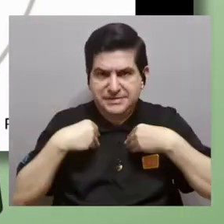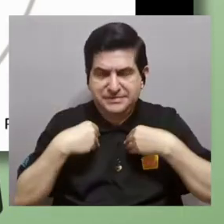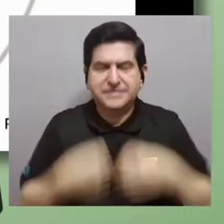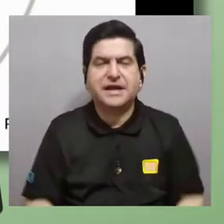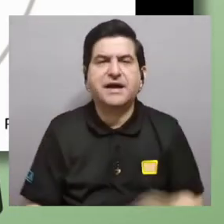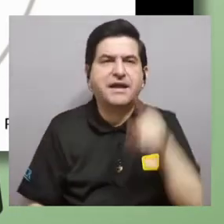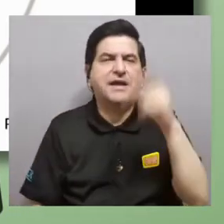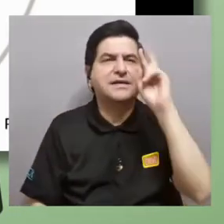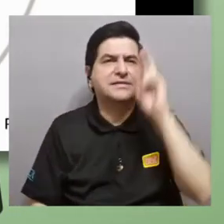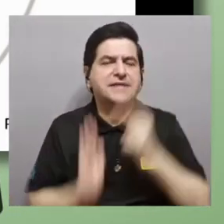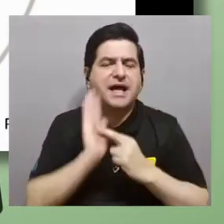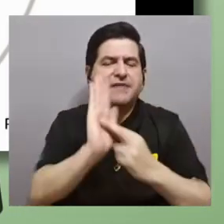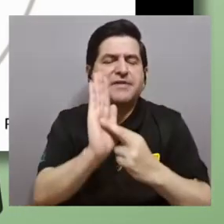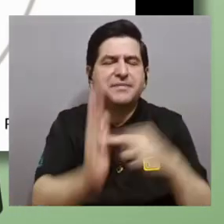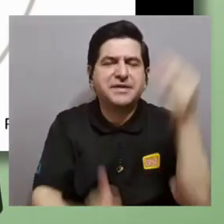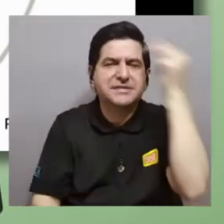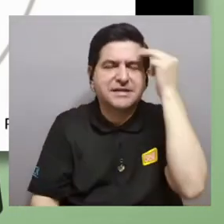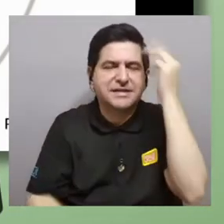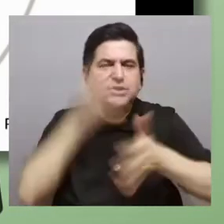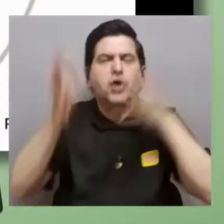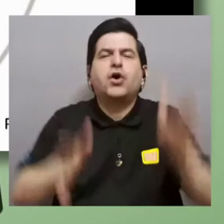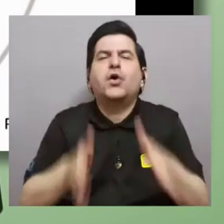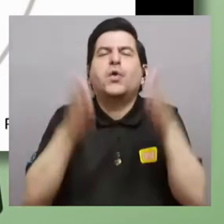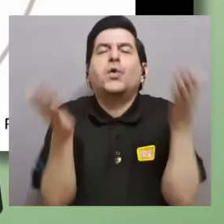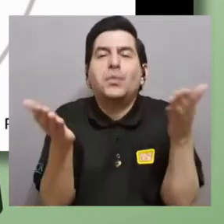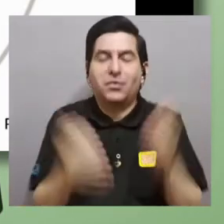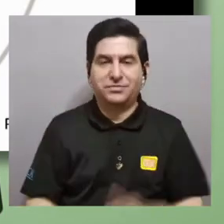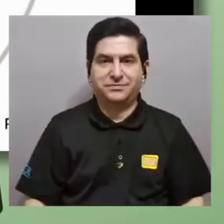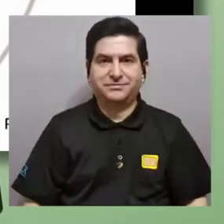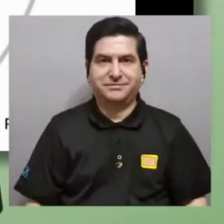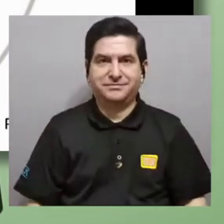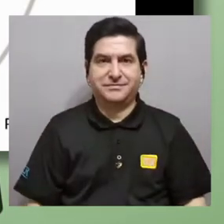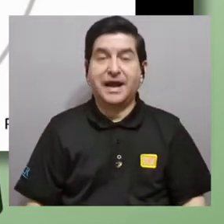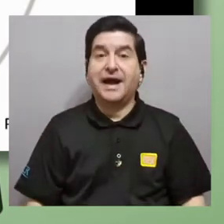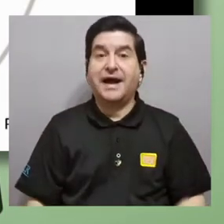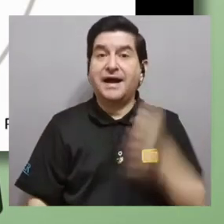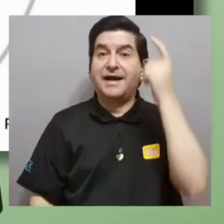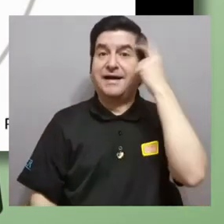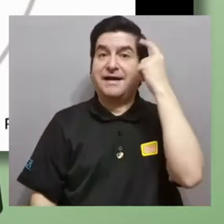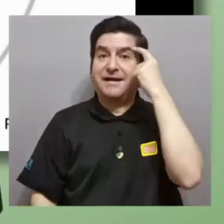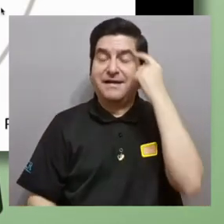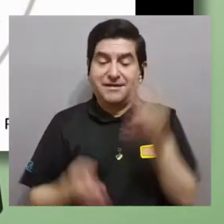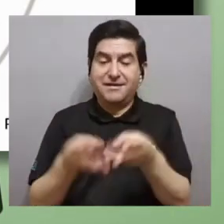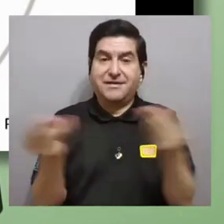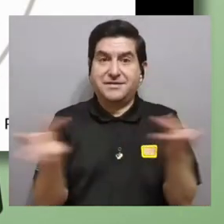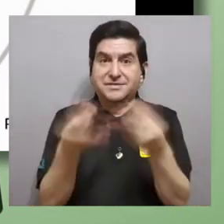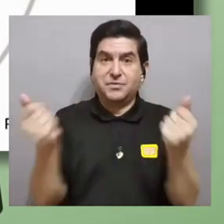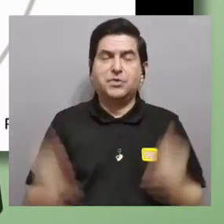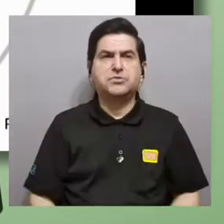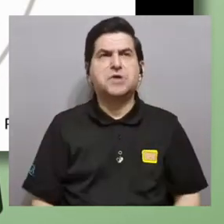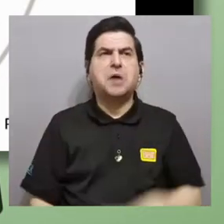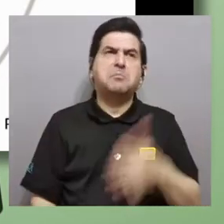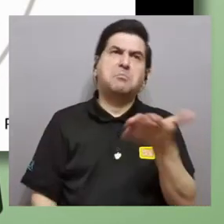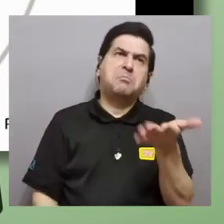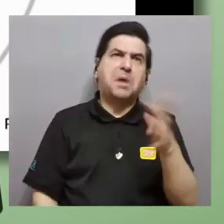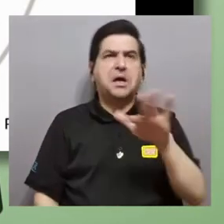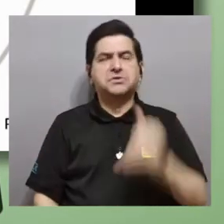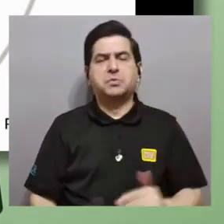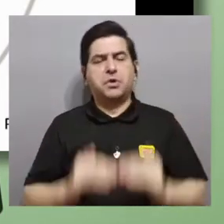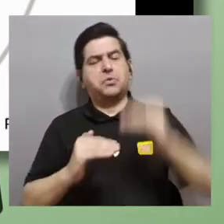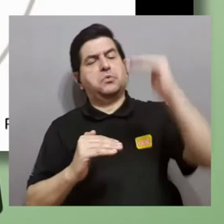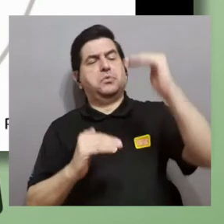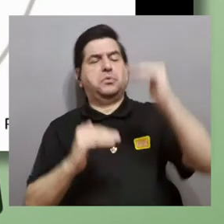creemos esas representaciones mentales y eso entonces va a hacer que el pensamiento que se produzca sea más o menos